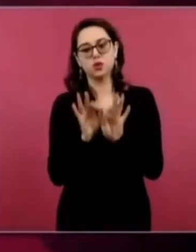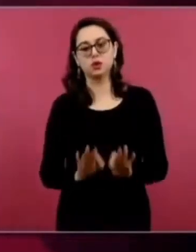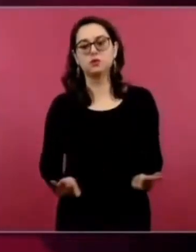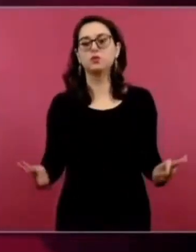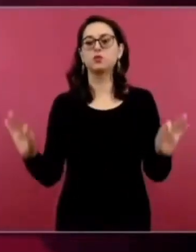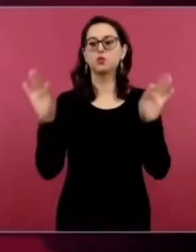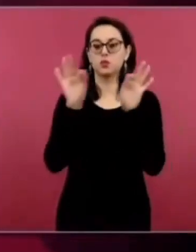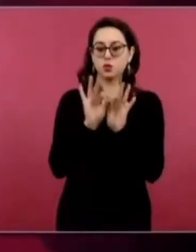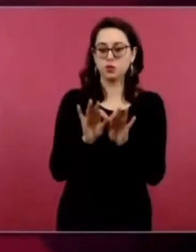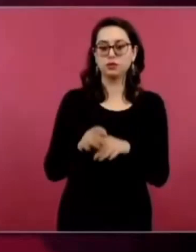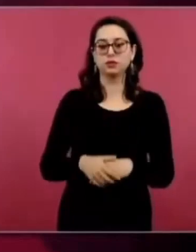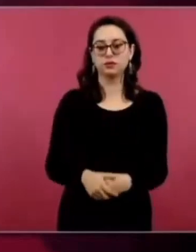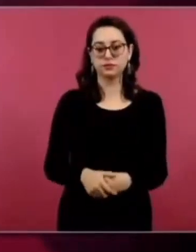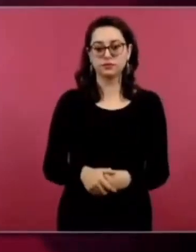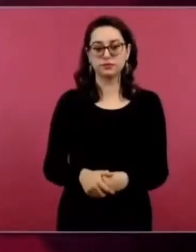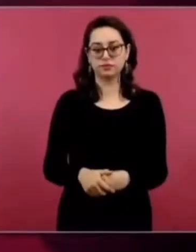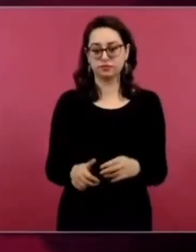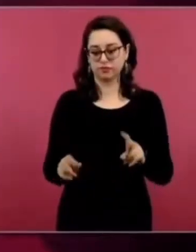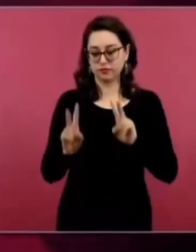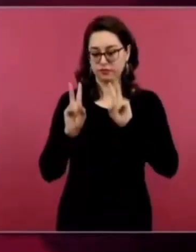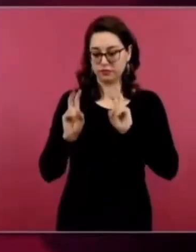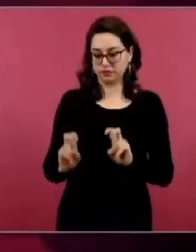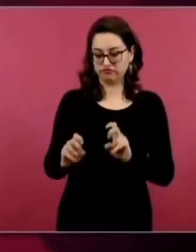A que se aclaren las cosas.